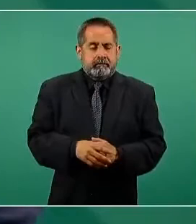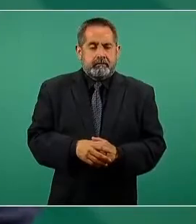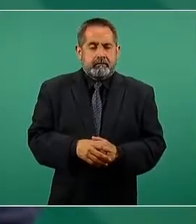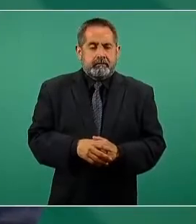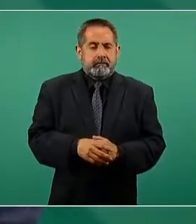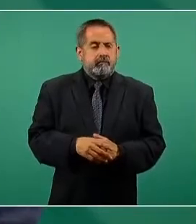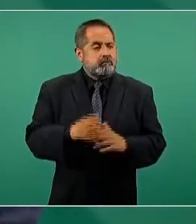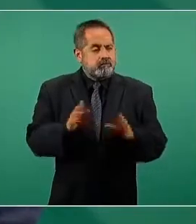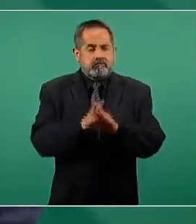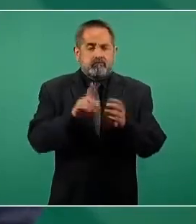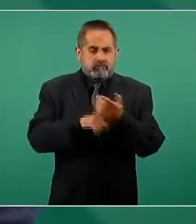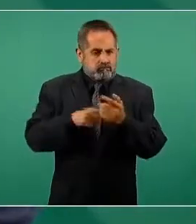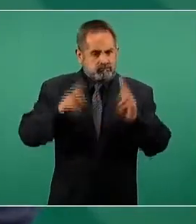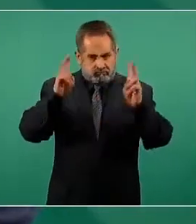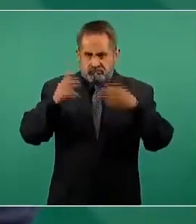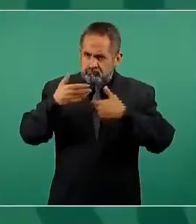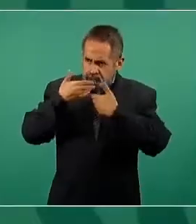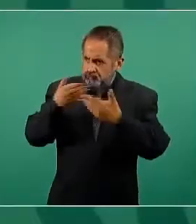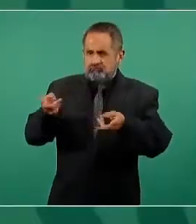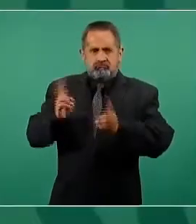sino tratar el tema,